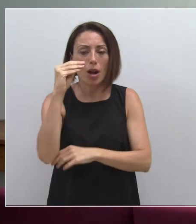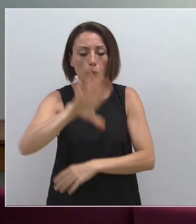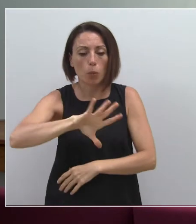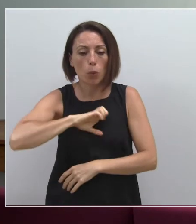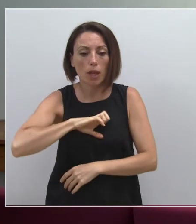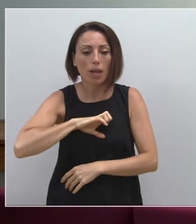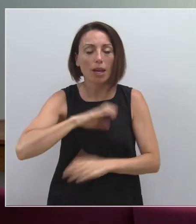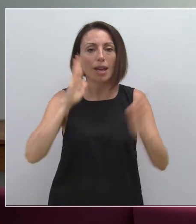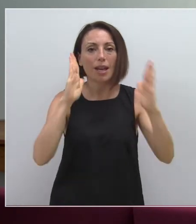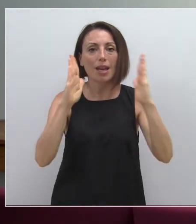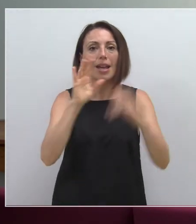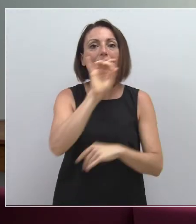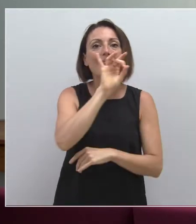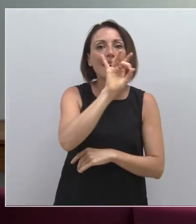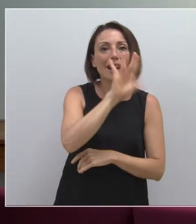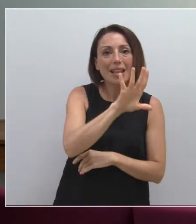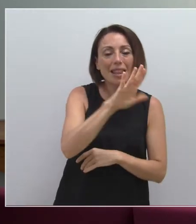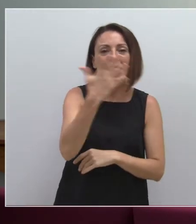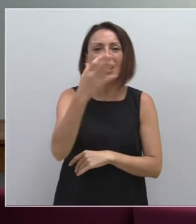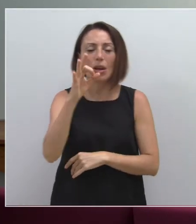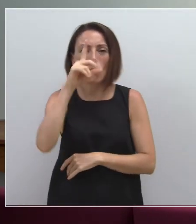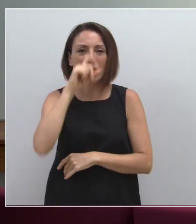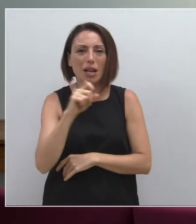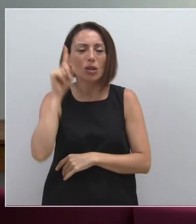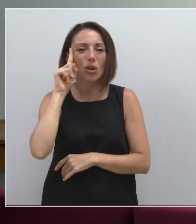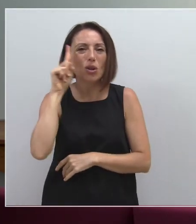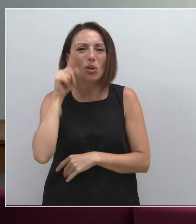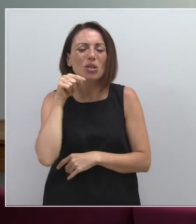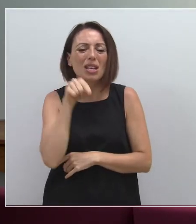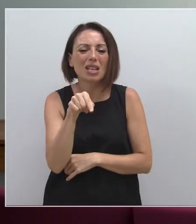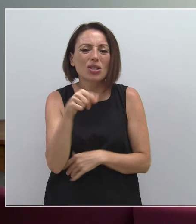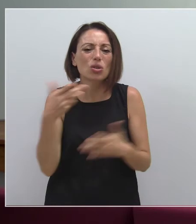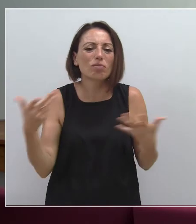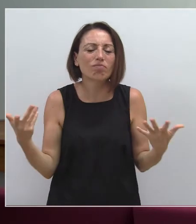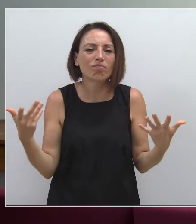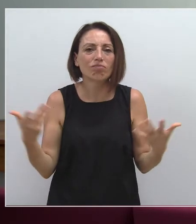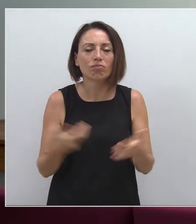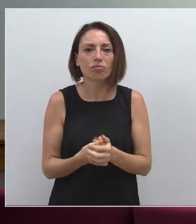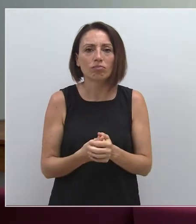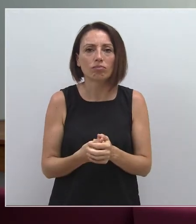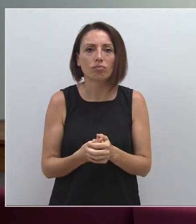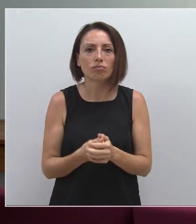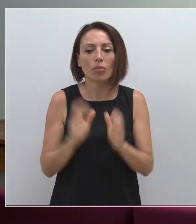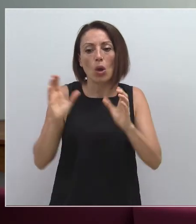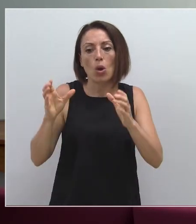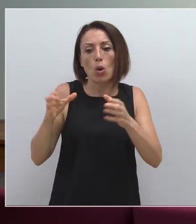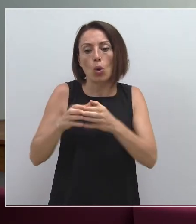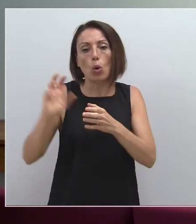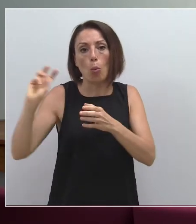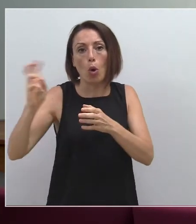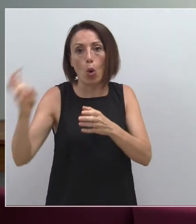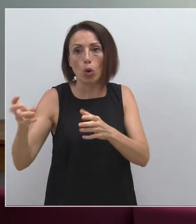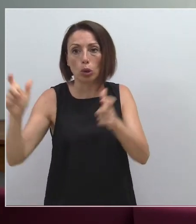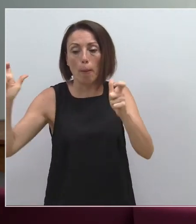de entre 15 y 50 años. No sé qué lectura, digo, porque de hecho, digo, en los otros grupos de mayor edad desciende.